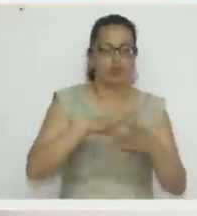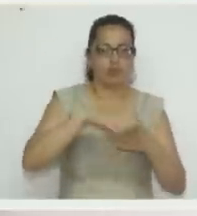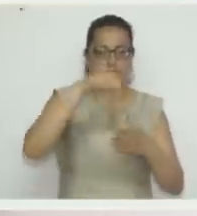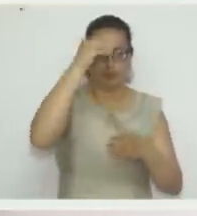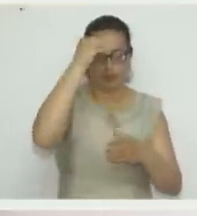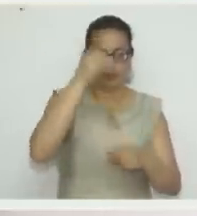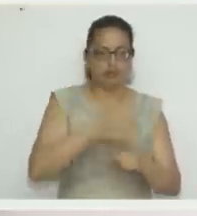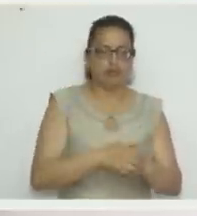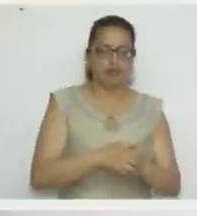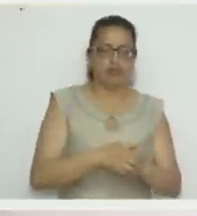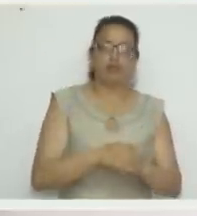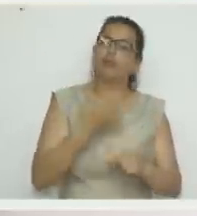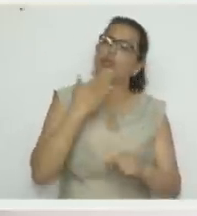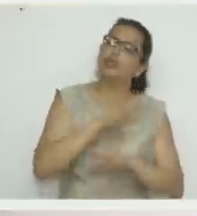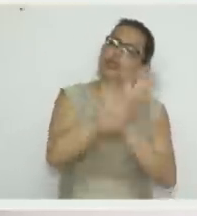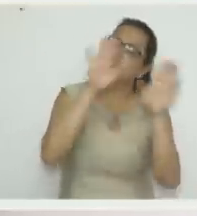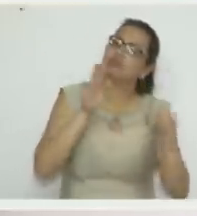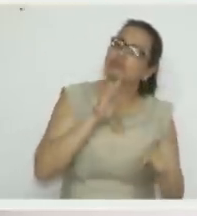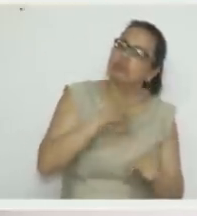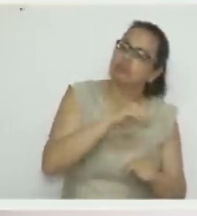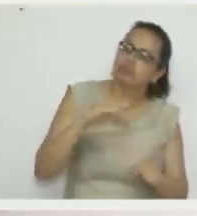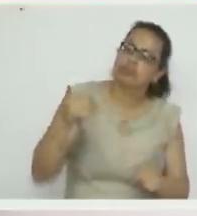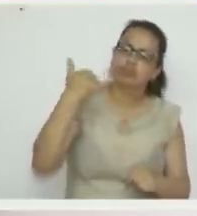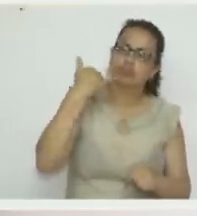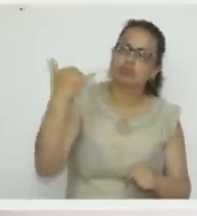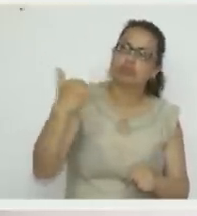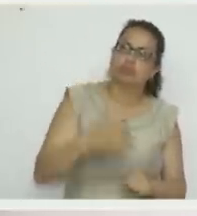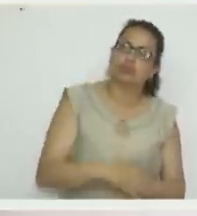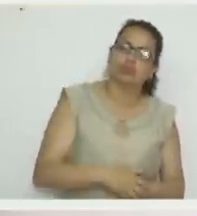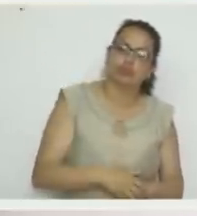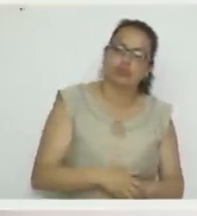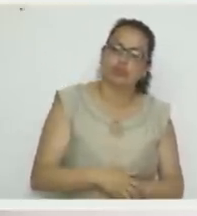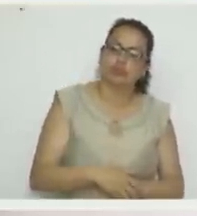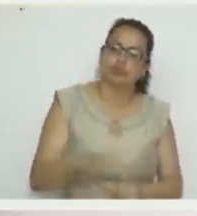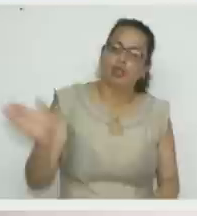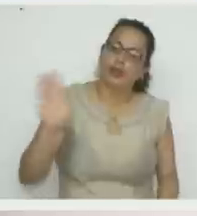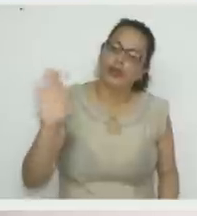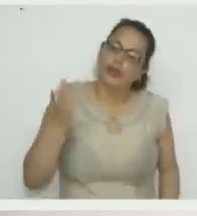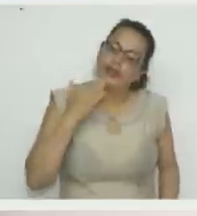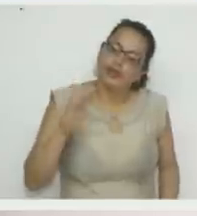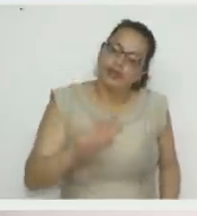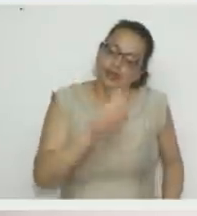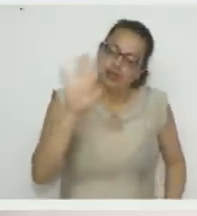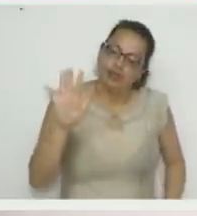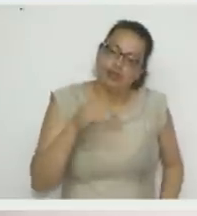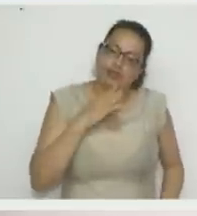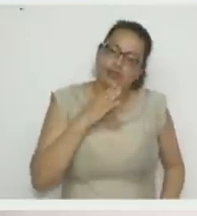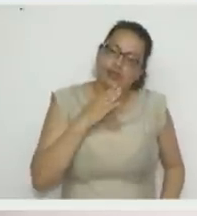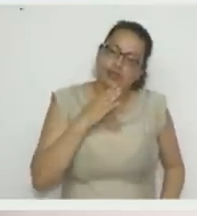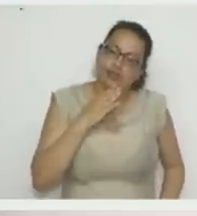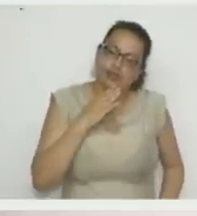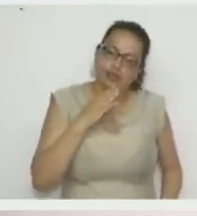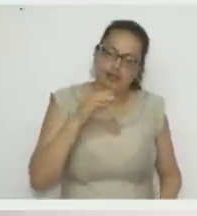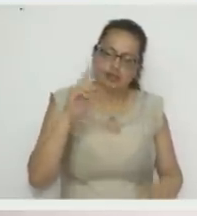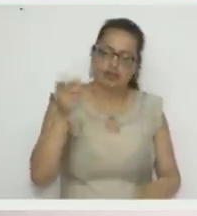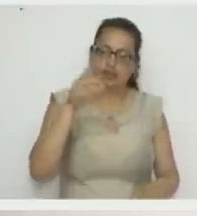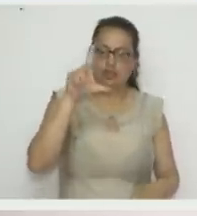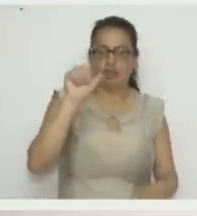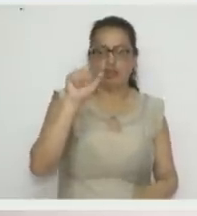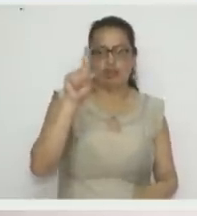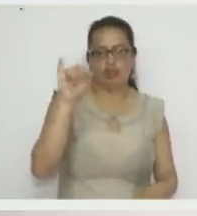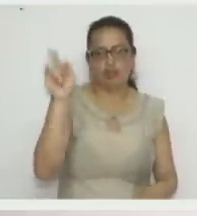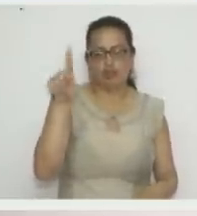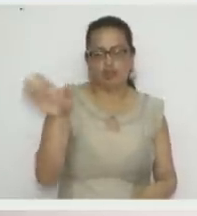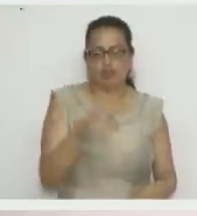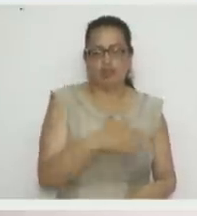aplicar en esto. Buenos días, ¿con quién hablamos? Buenos días, doña Luz Mila, con Gladys Bustos.